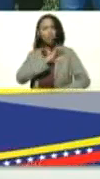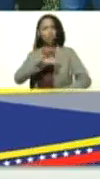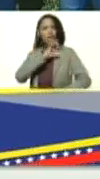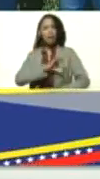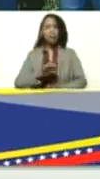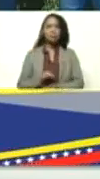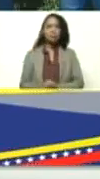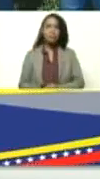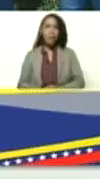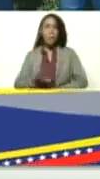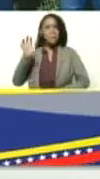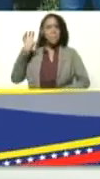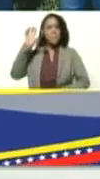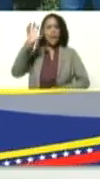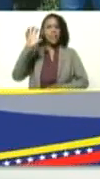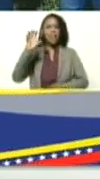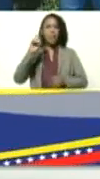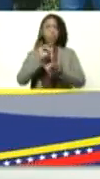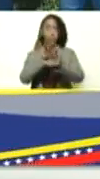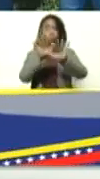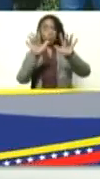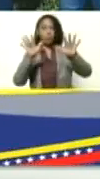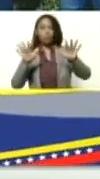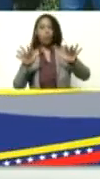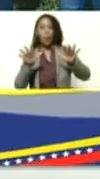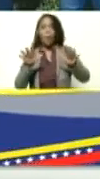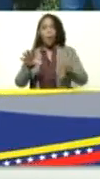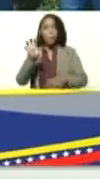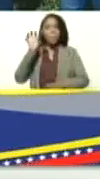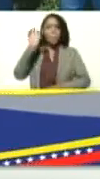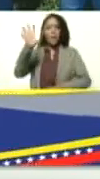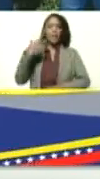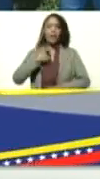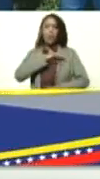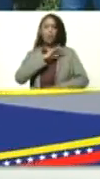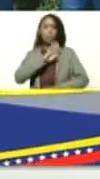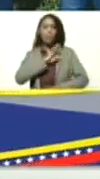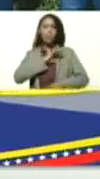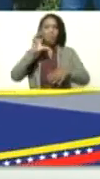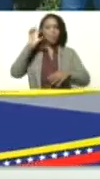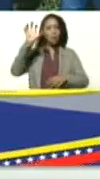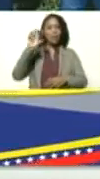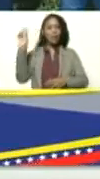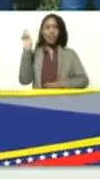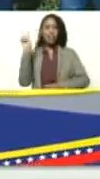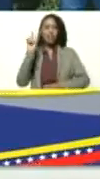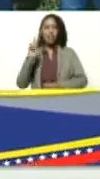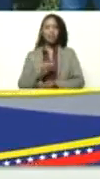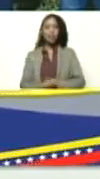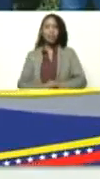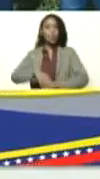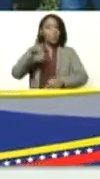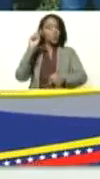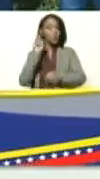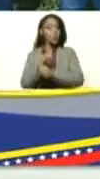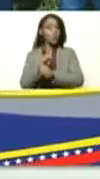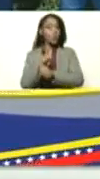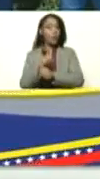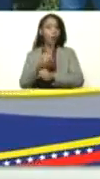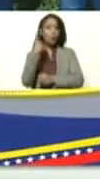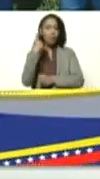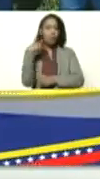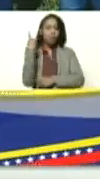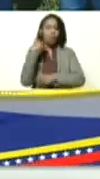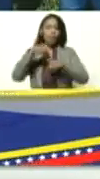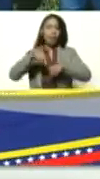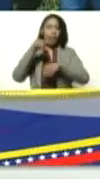patria con brillo patria nuestra patria Venezuela es única y una sola en la